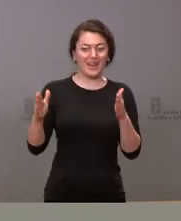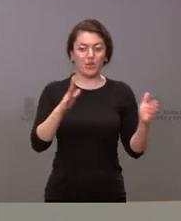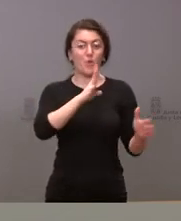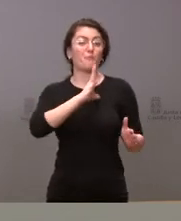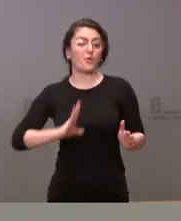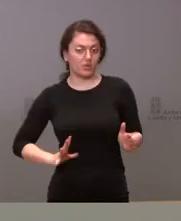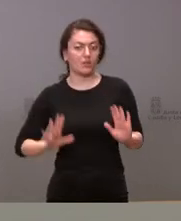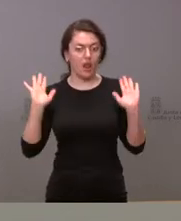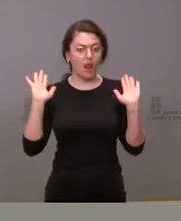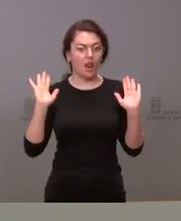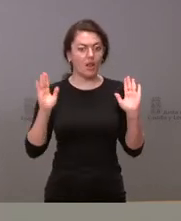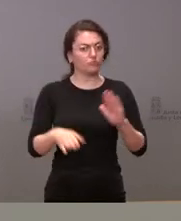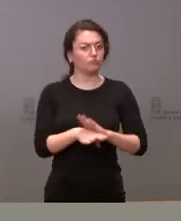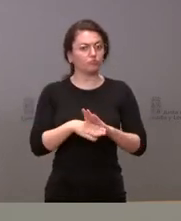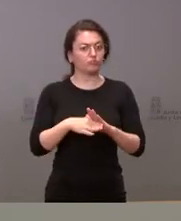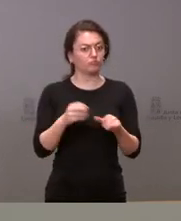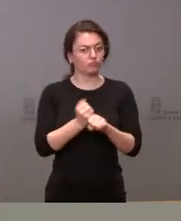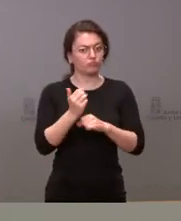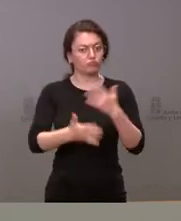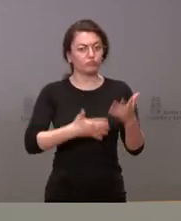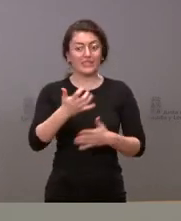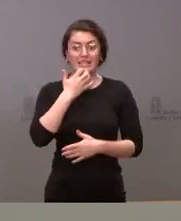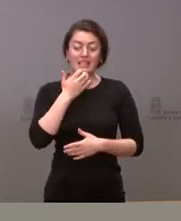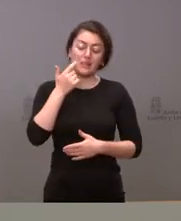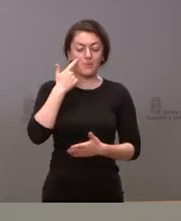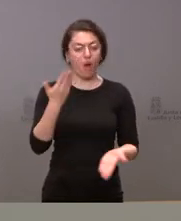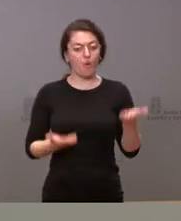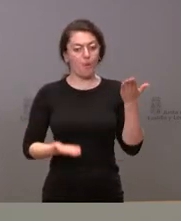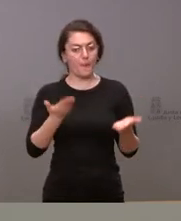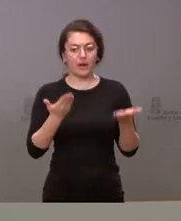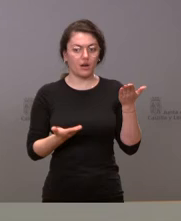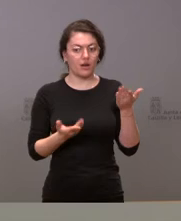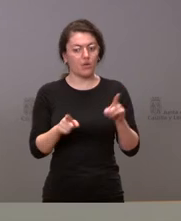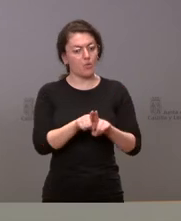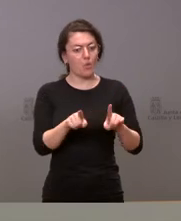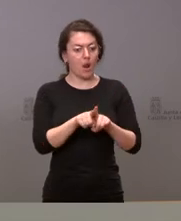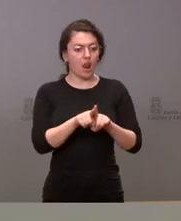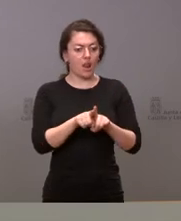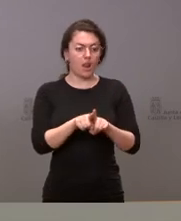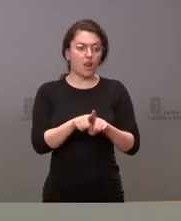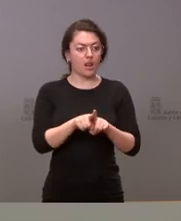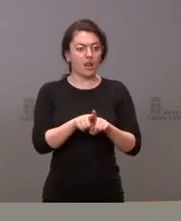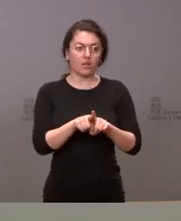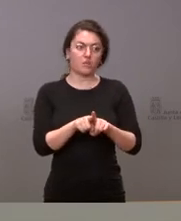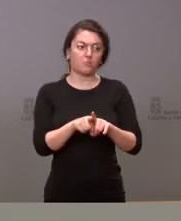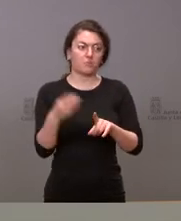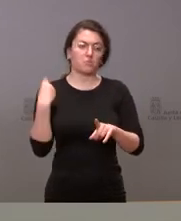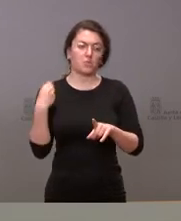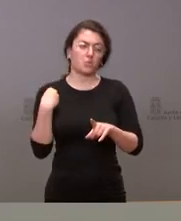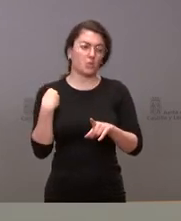Si usted hace balance tampoco es mucho más tiempo del que viene siendo